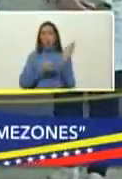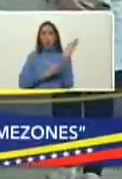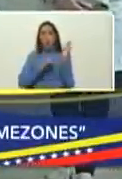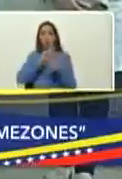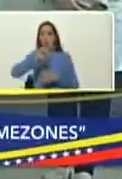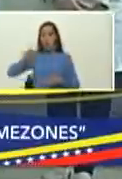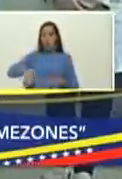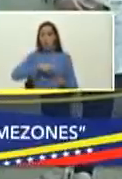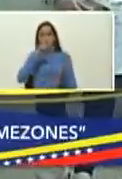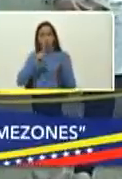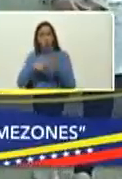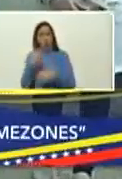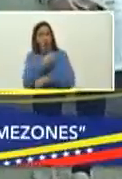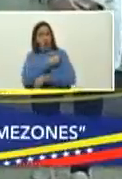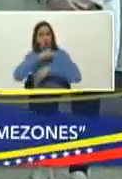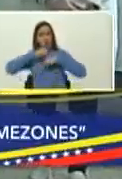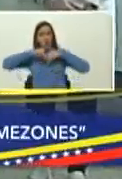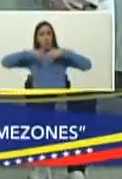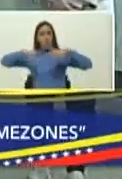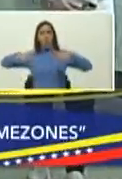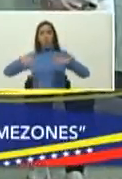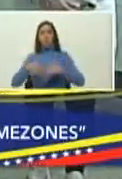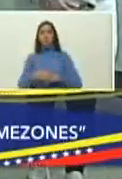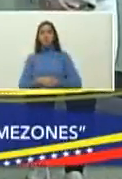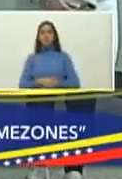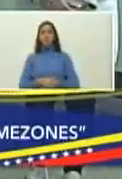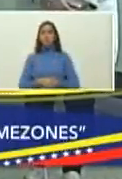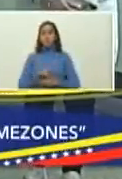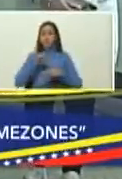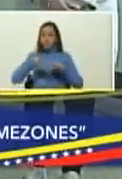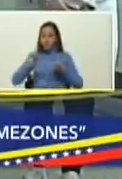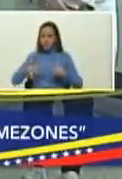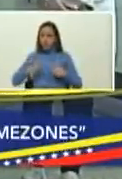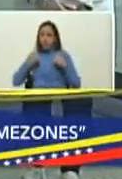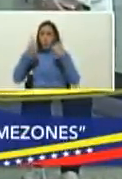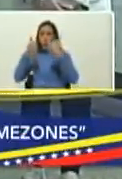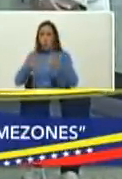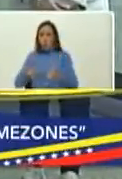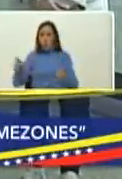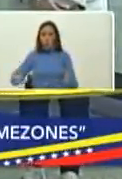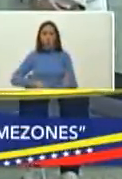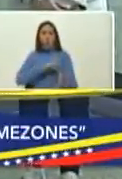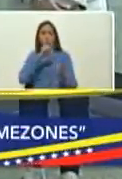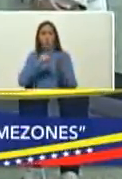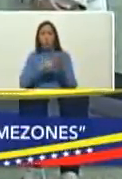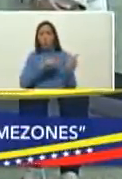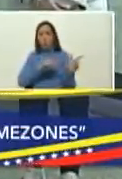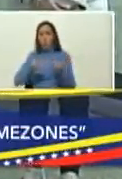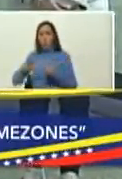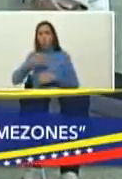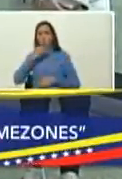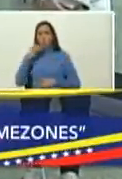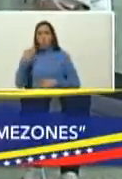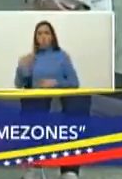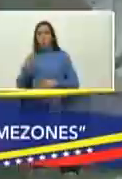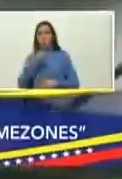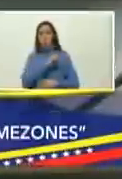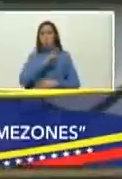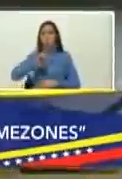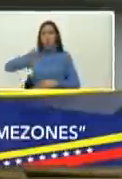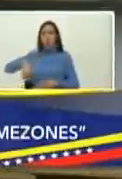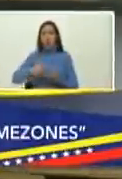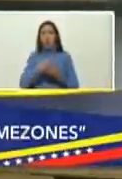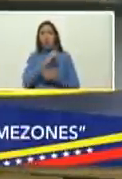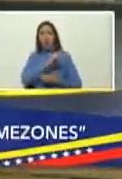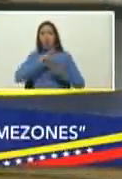de vacunación estamos avanzando ahorita hacia la vacunación de los niños y completamos ya la vacunación de los jóvenes comprendidos entre 12 y 17